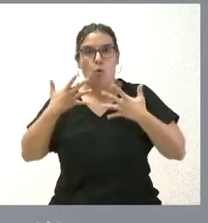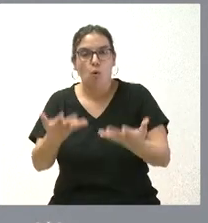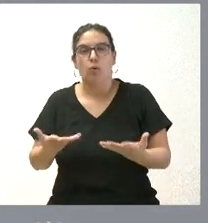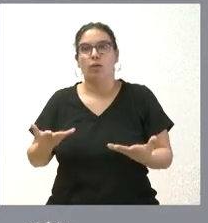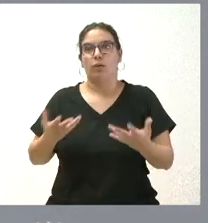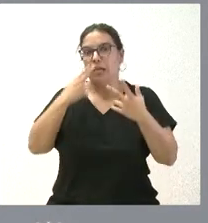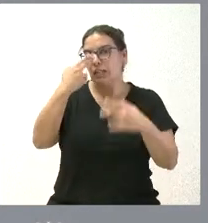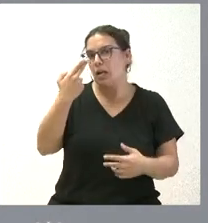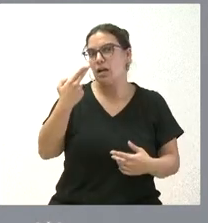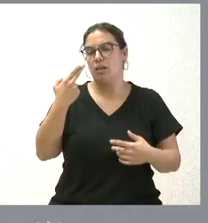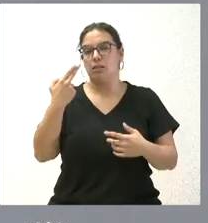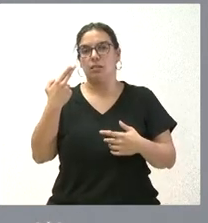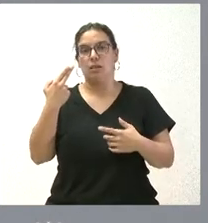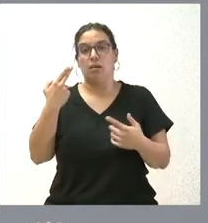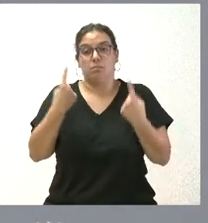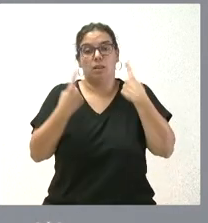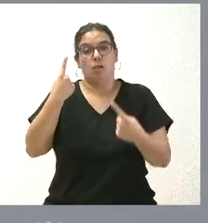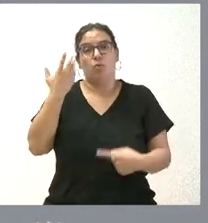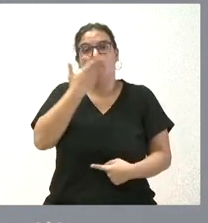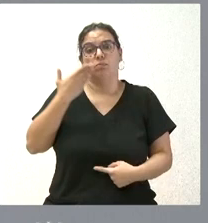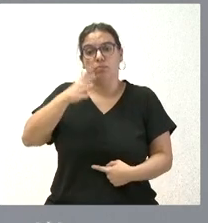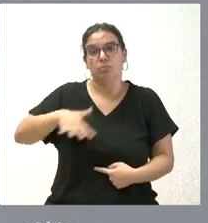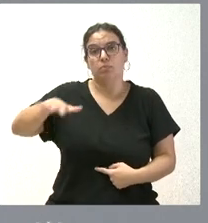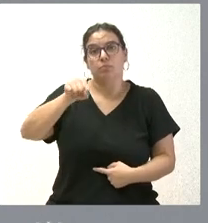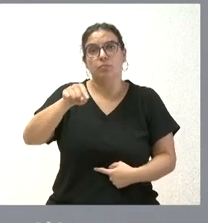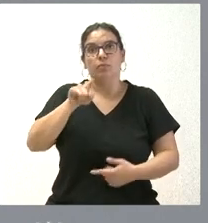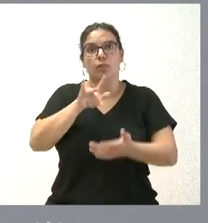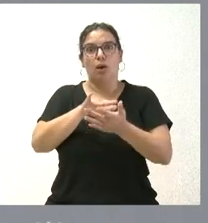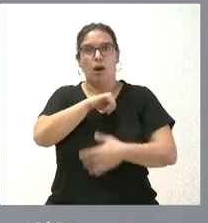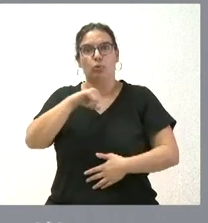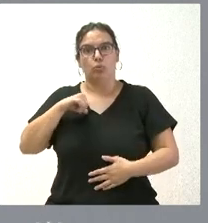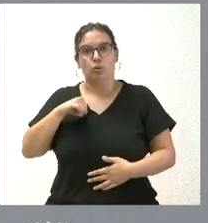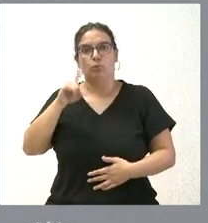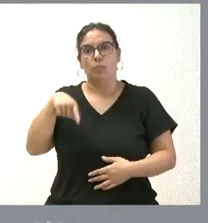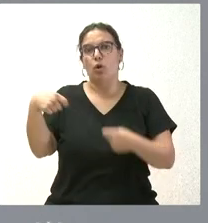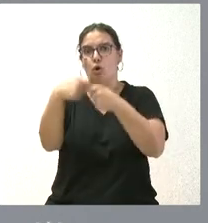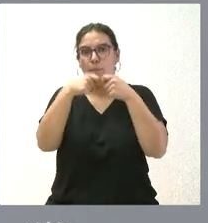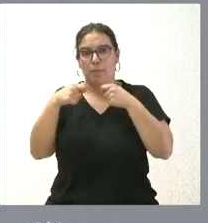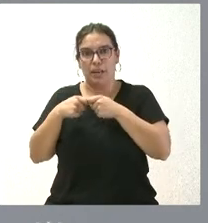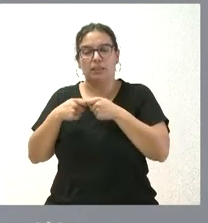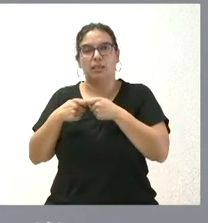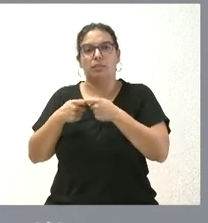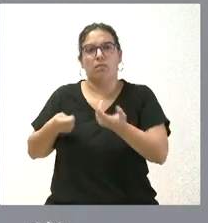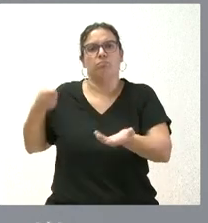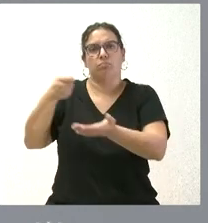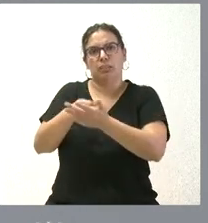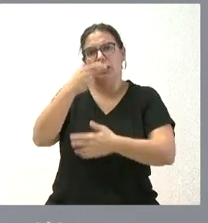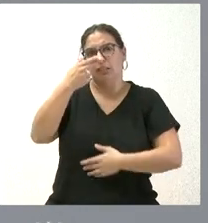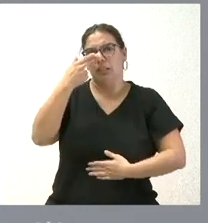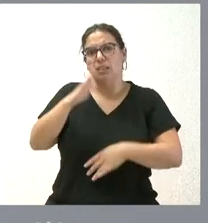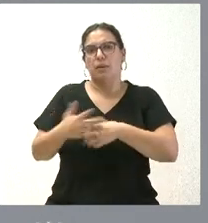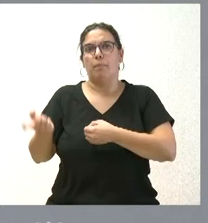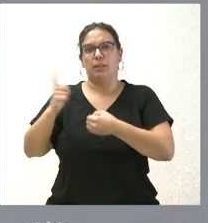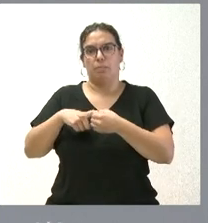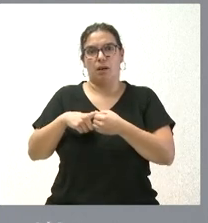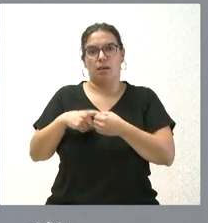con el máximo interés, o incluso son escuelas que han supuesto inversiones por parte de autónomos o de cooperativas que tenían interés en participar en esta